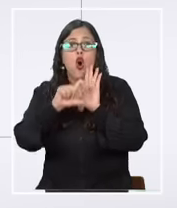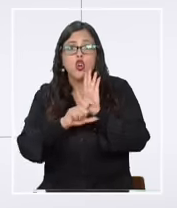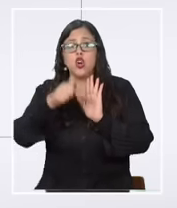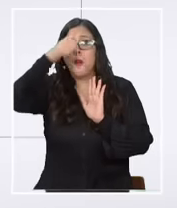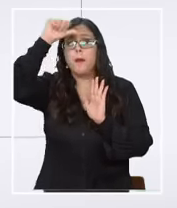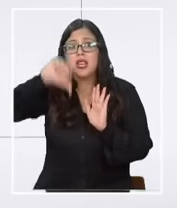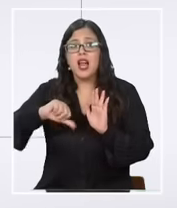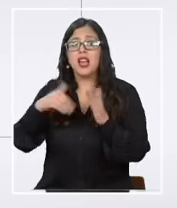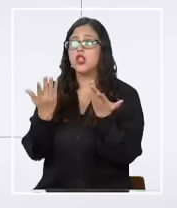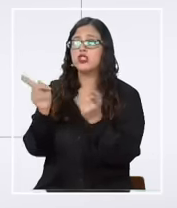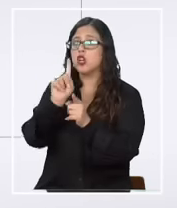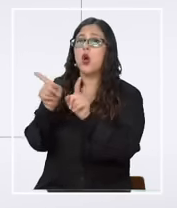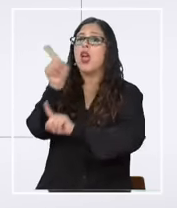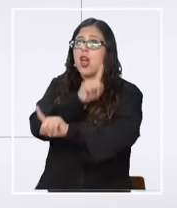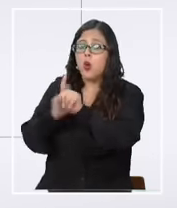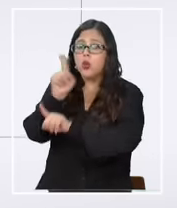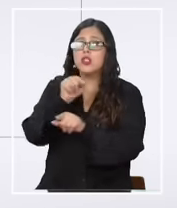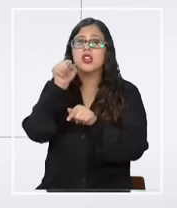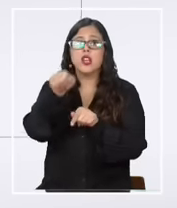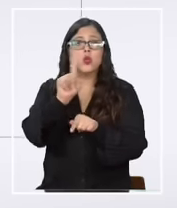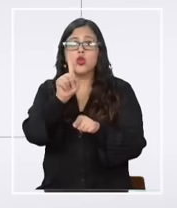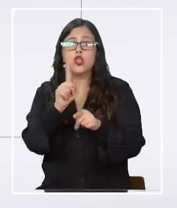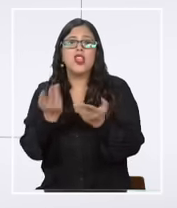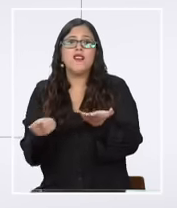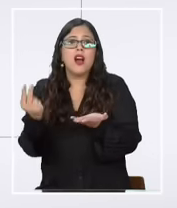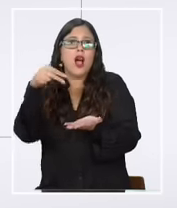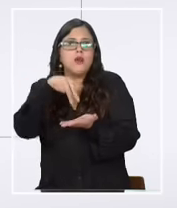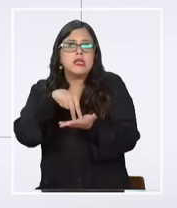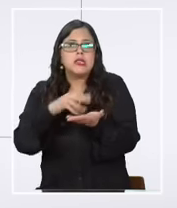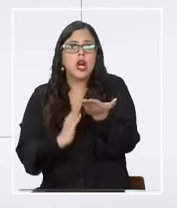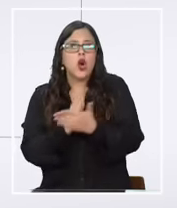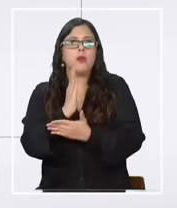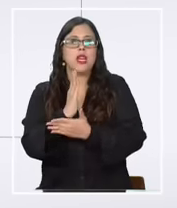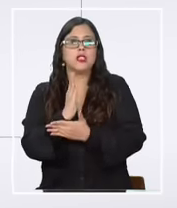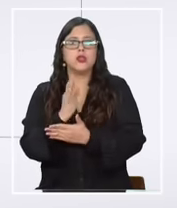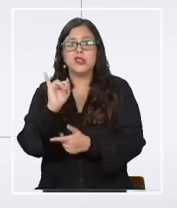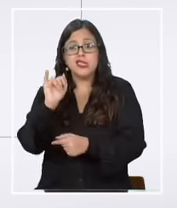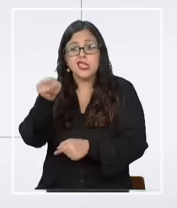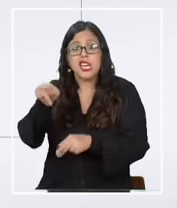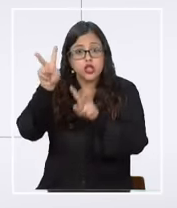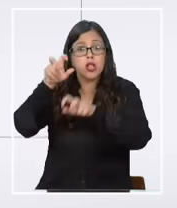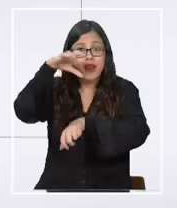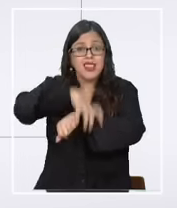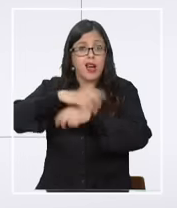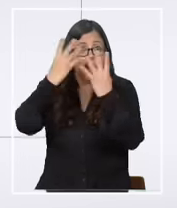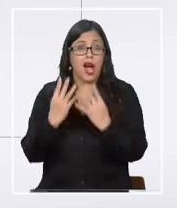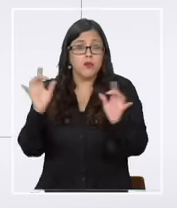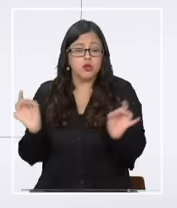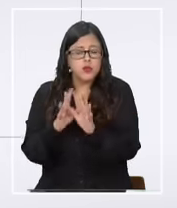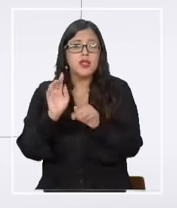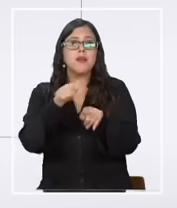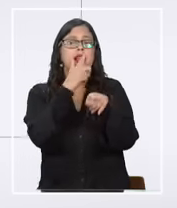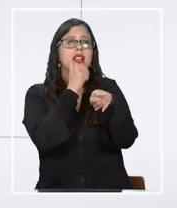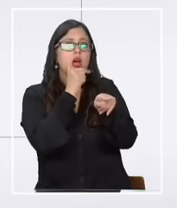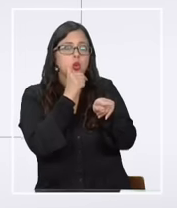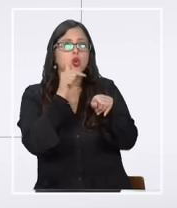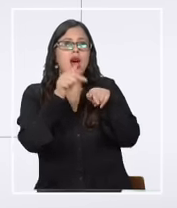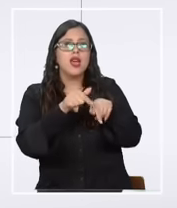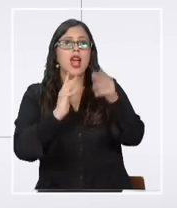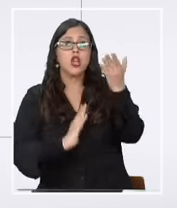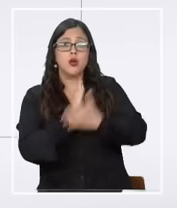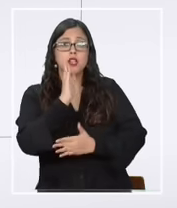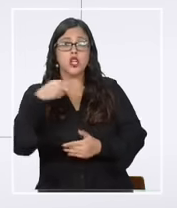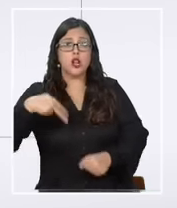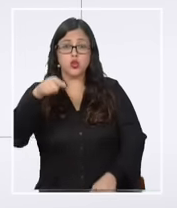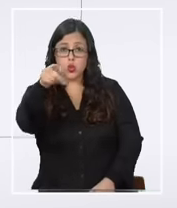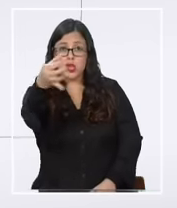tanto no es excusa decir que tú no estabas al comienzo de la eso tiene pena de cárcel y sobre la duda que teníamos mira al comienzo del noticiario